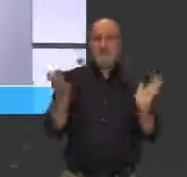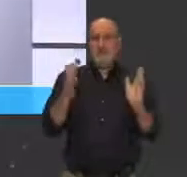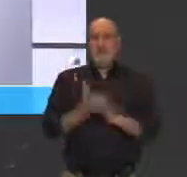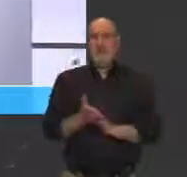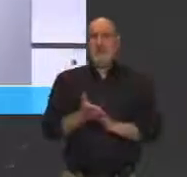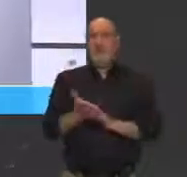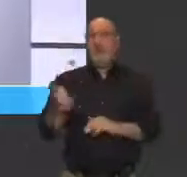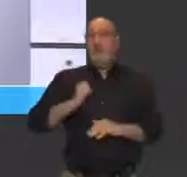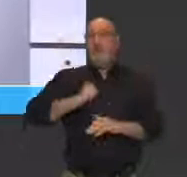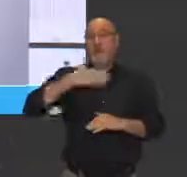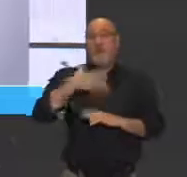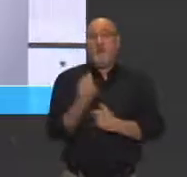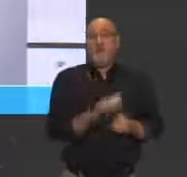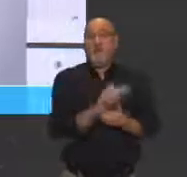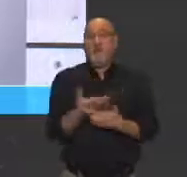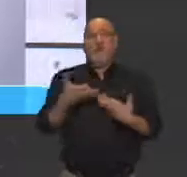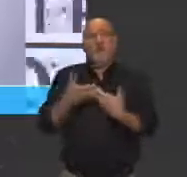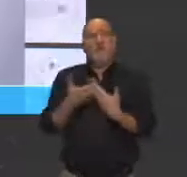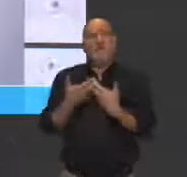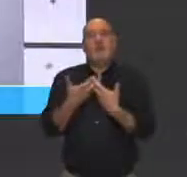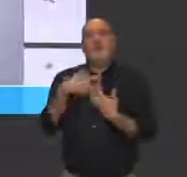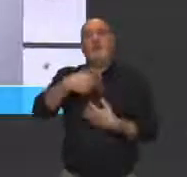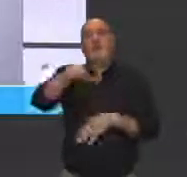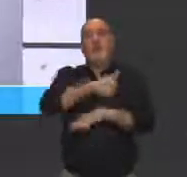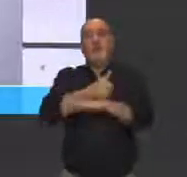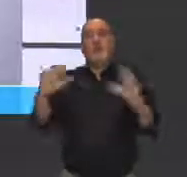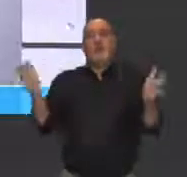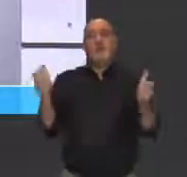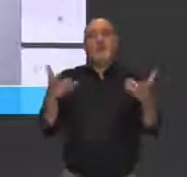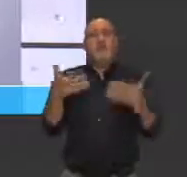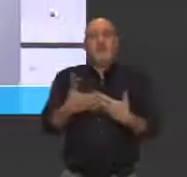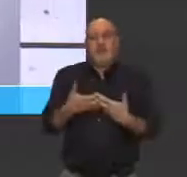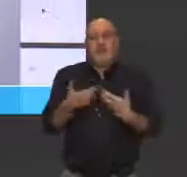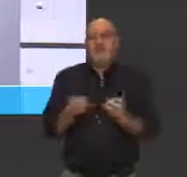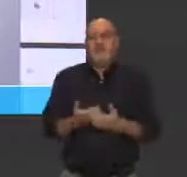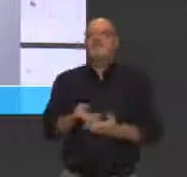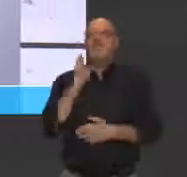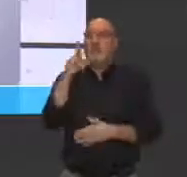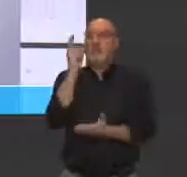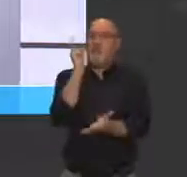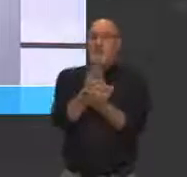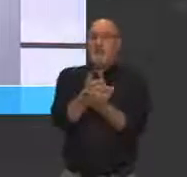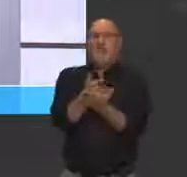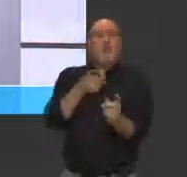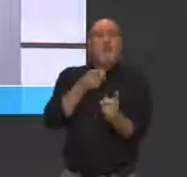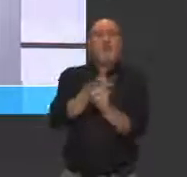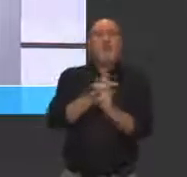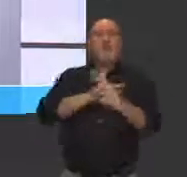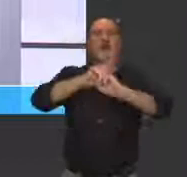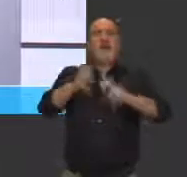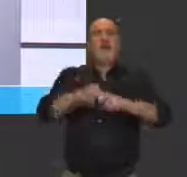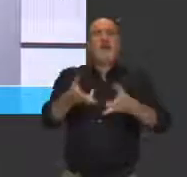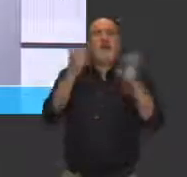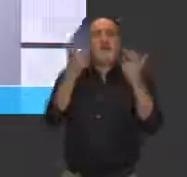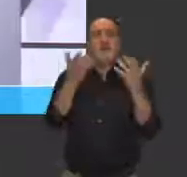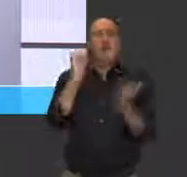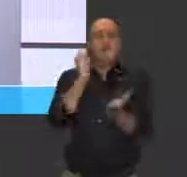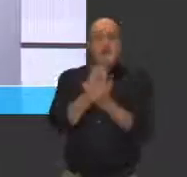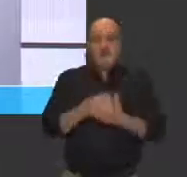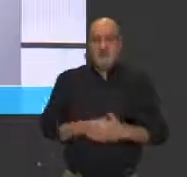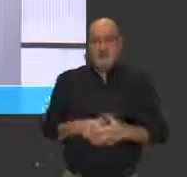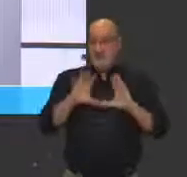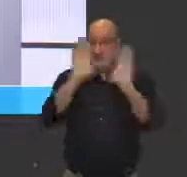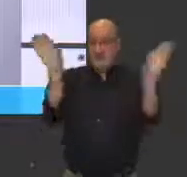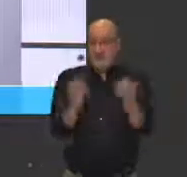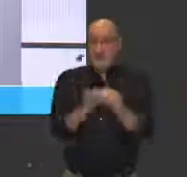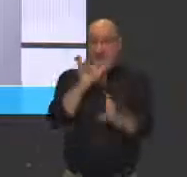oportunidades de futuro para luchar contra la despoblación y también seguir apostando por medidas de regeneración democrática. Por eso,